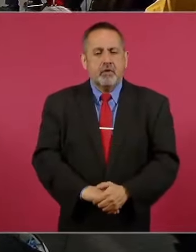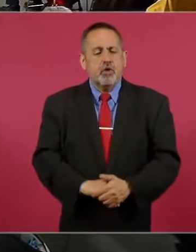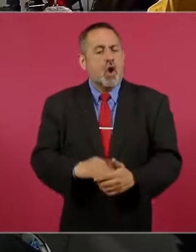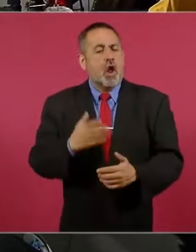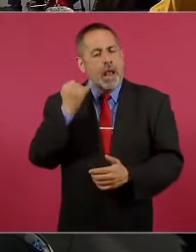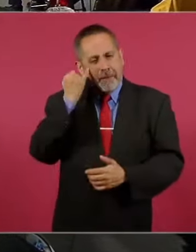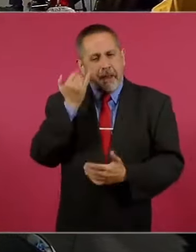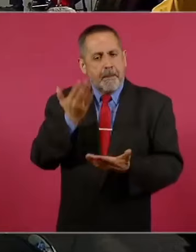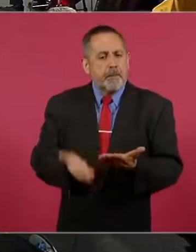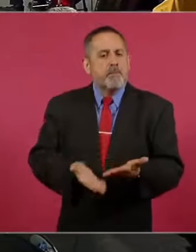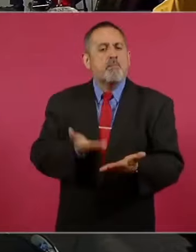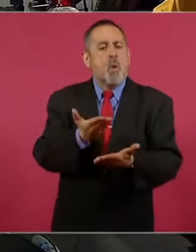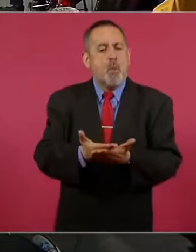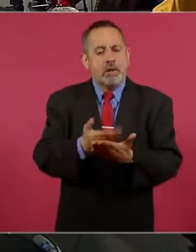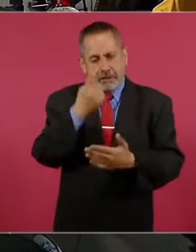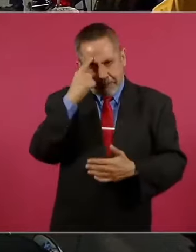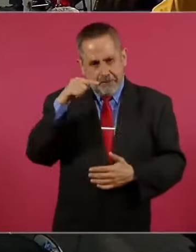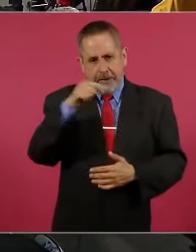planteamiento.